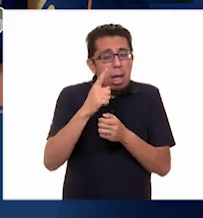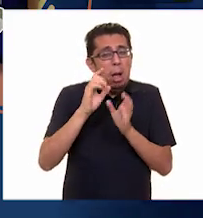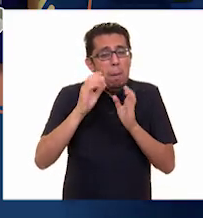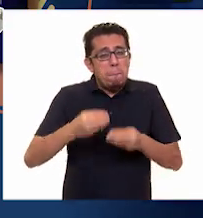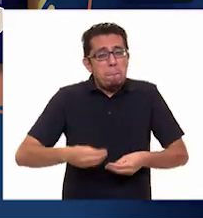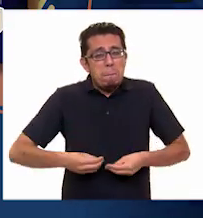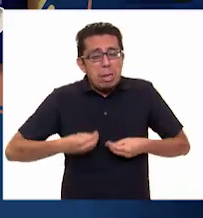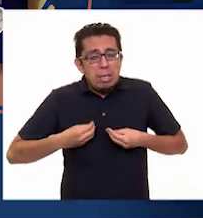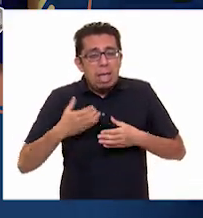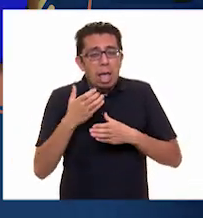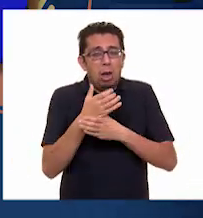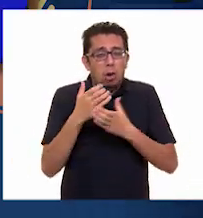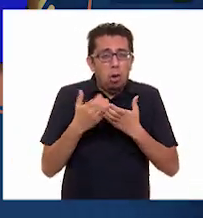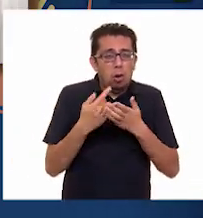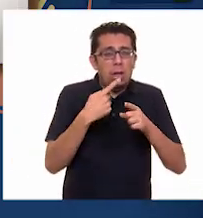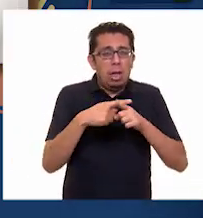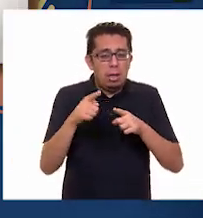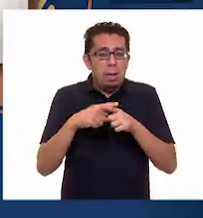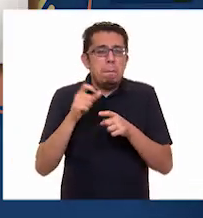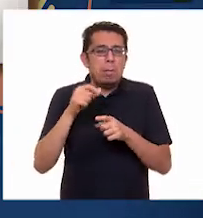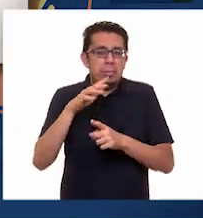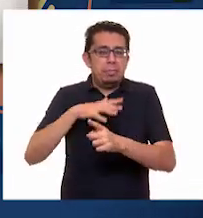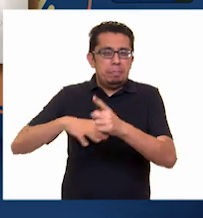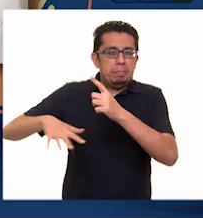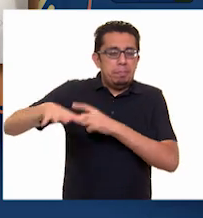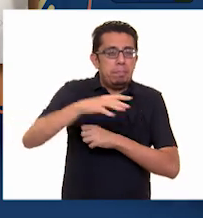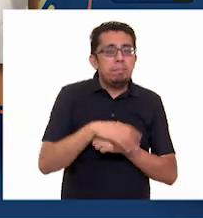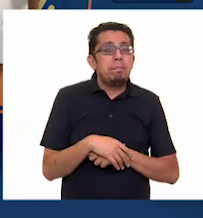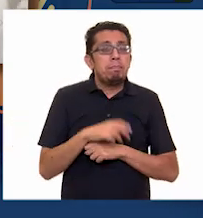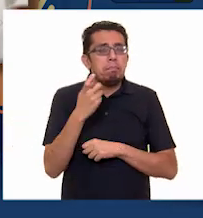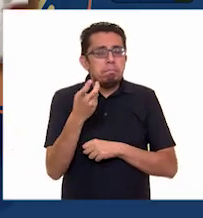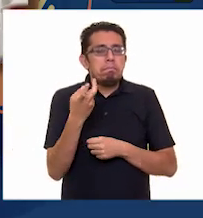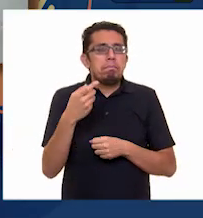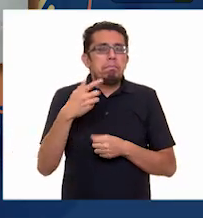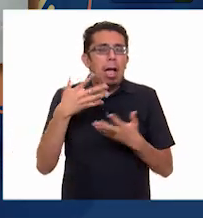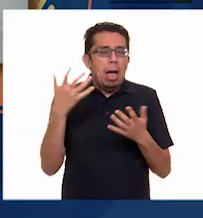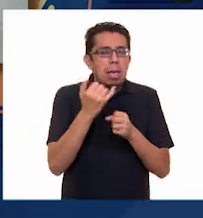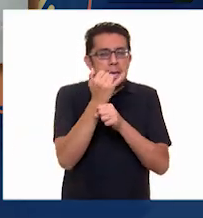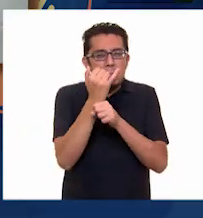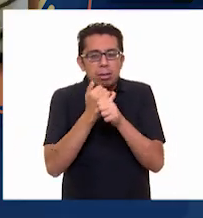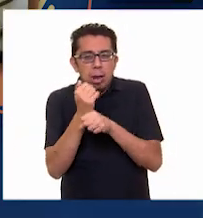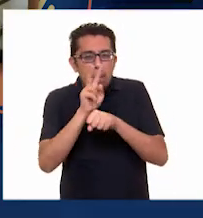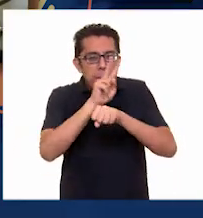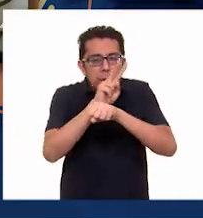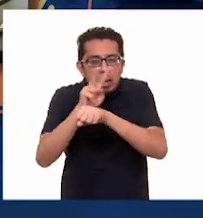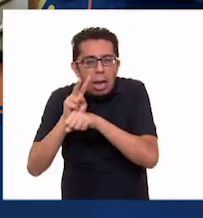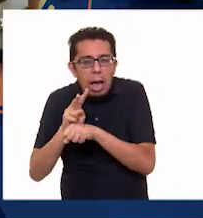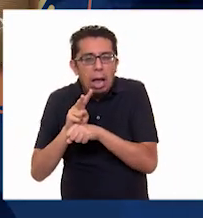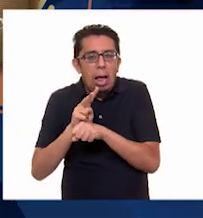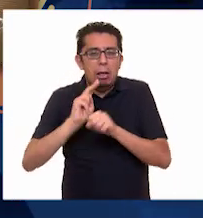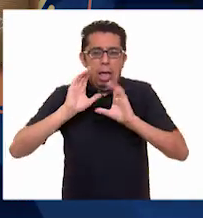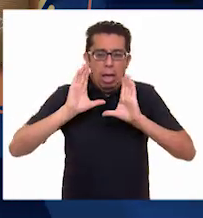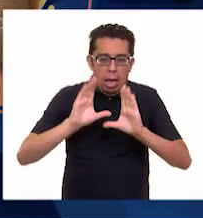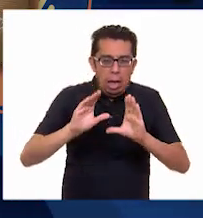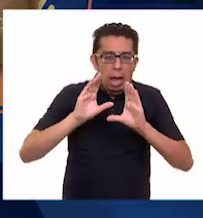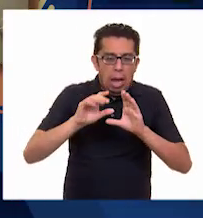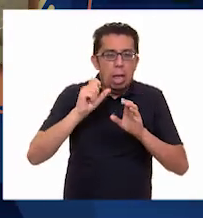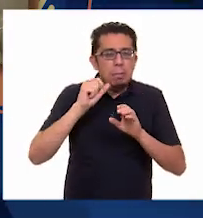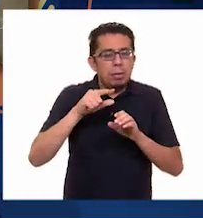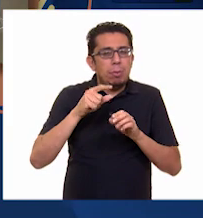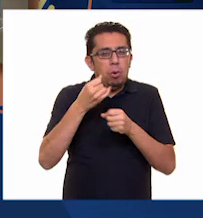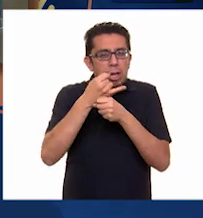bienes y entorno. Con base en labores de investigación, monitoreo, capacitación y difusión,